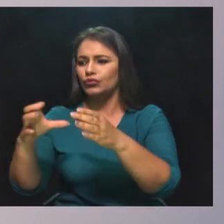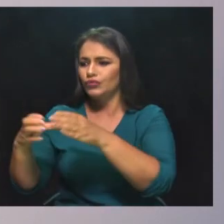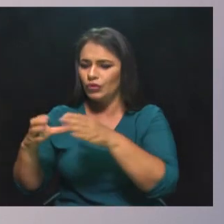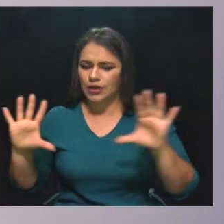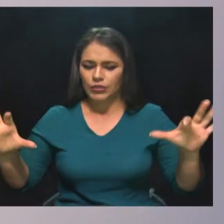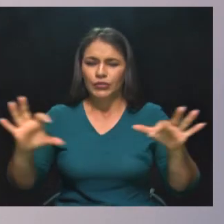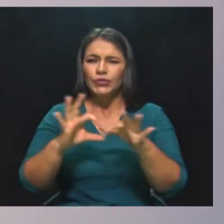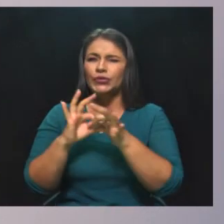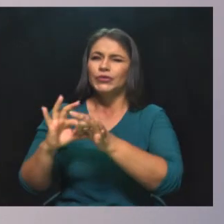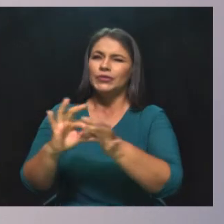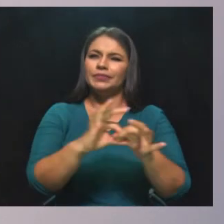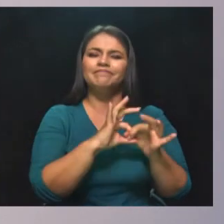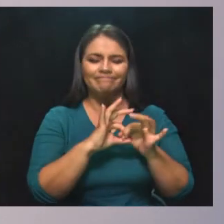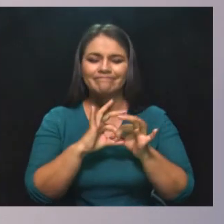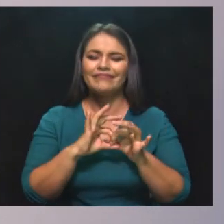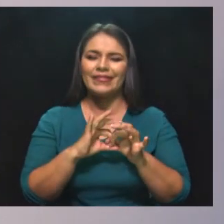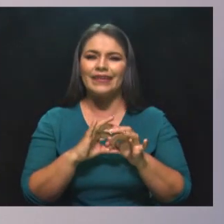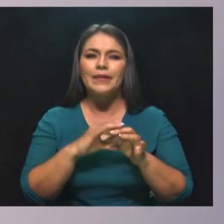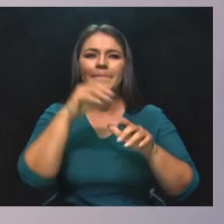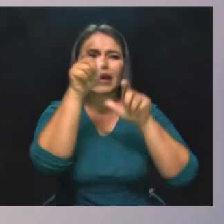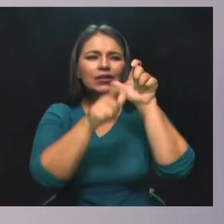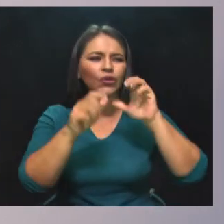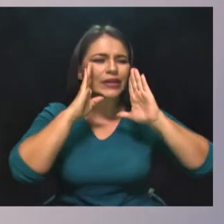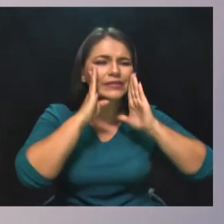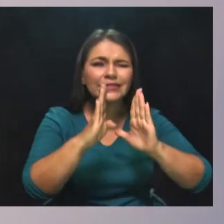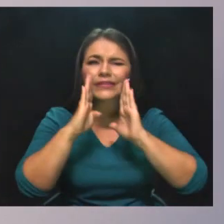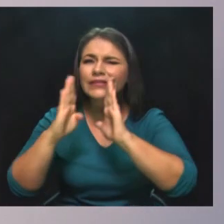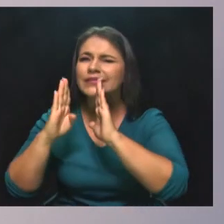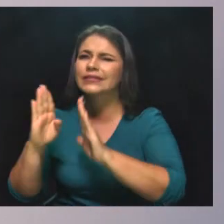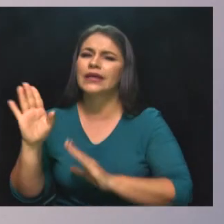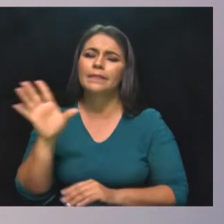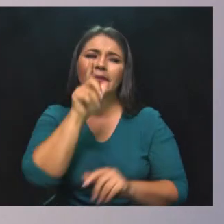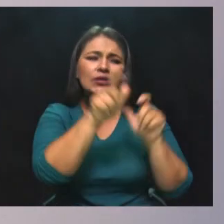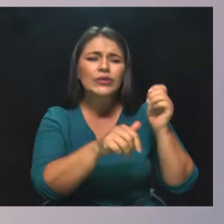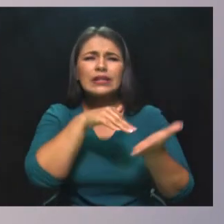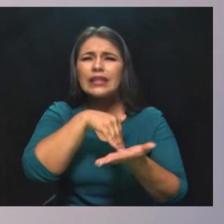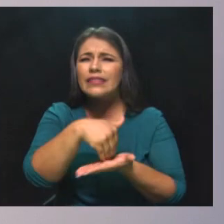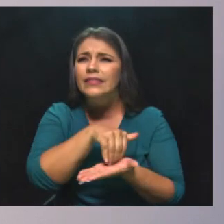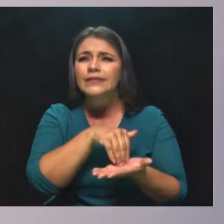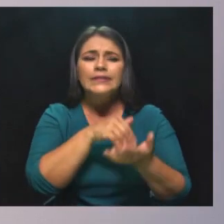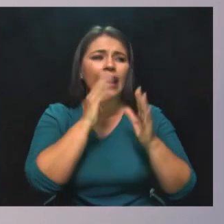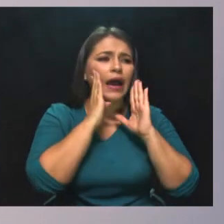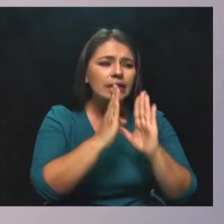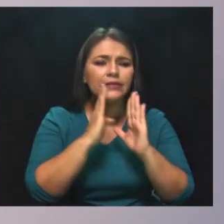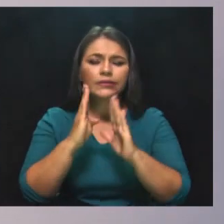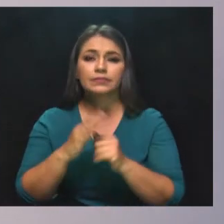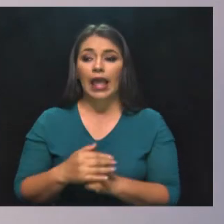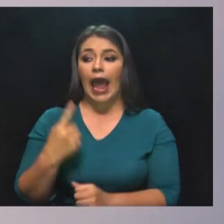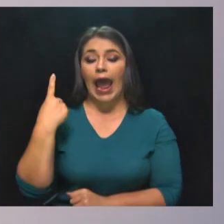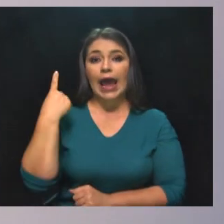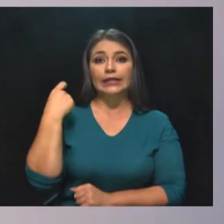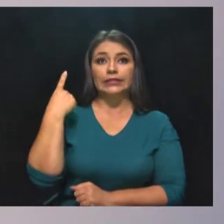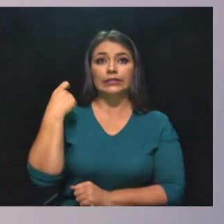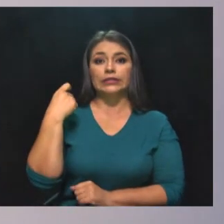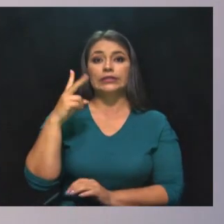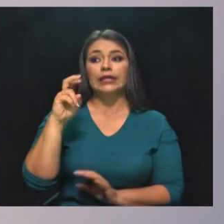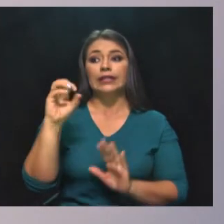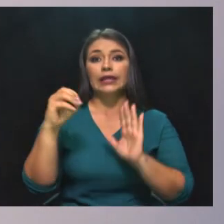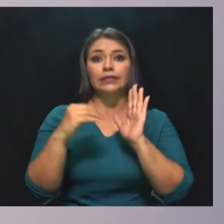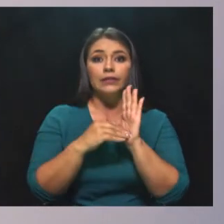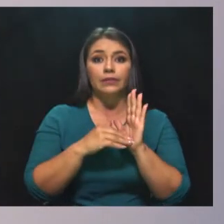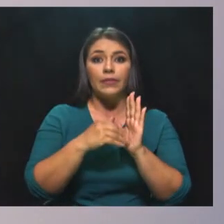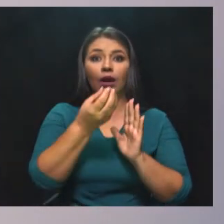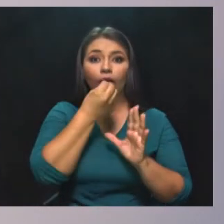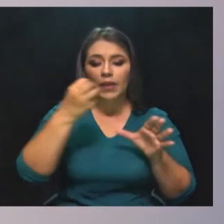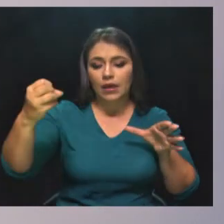para atender a la población más vulnerable. Desde ayer empezamos a entregar 70.000 mercados